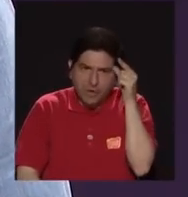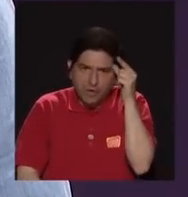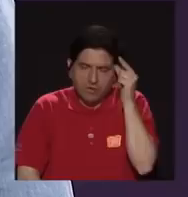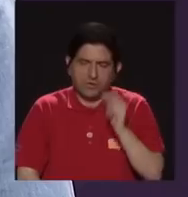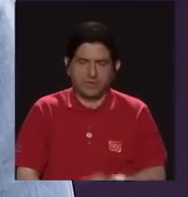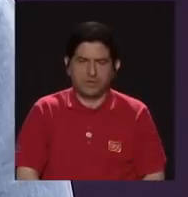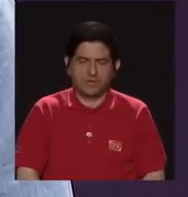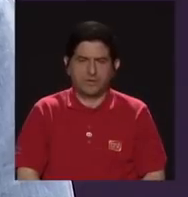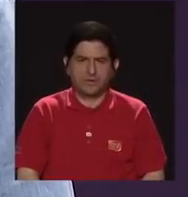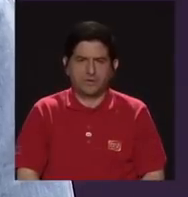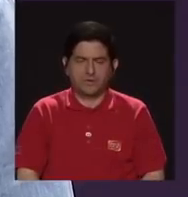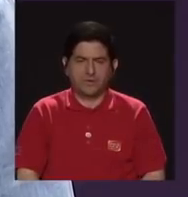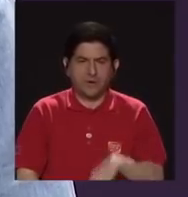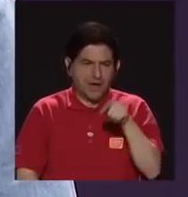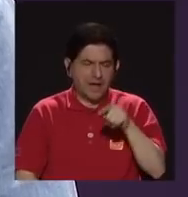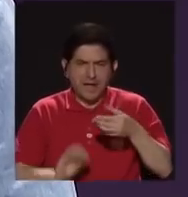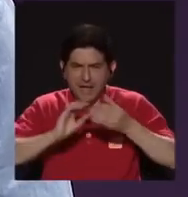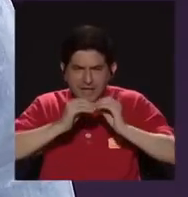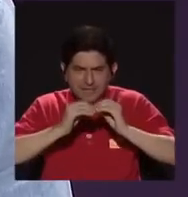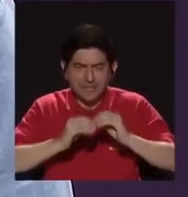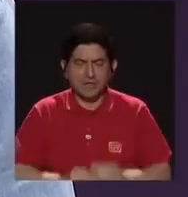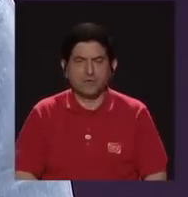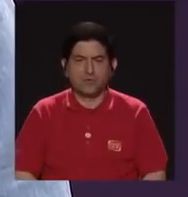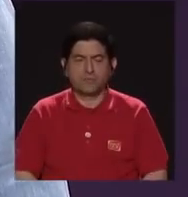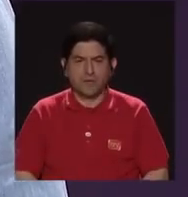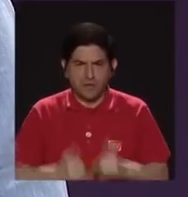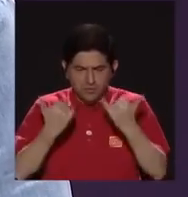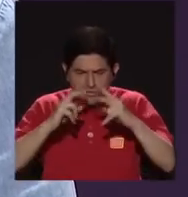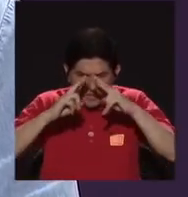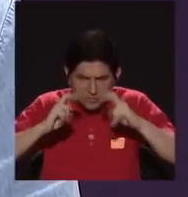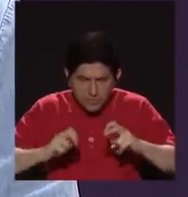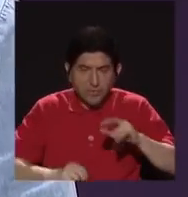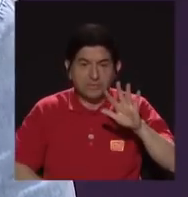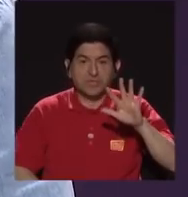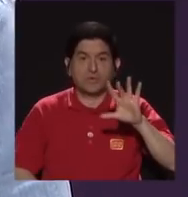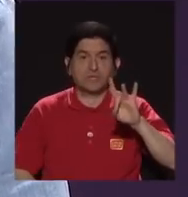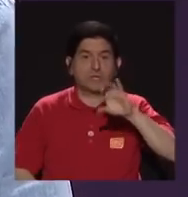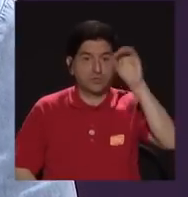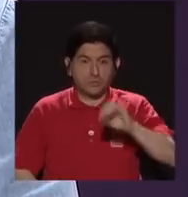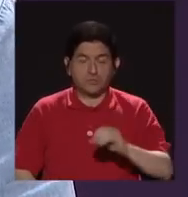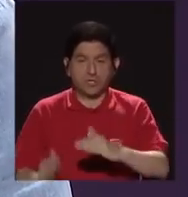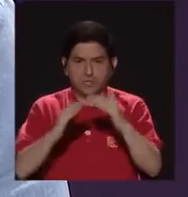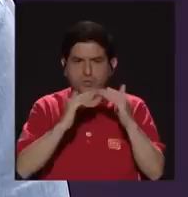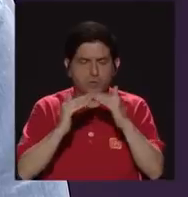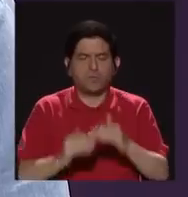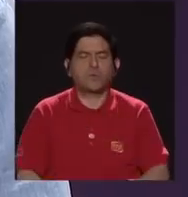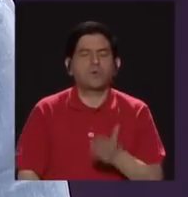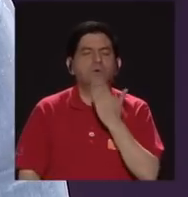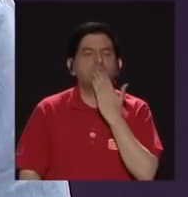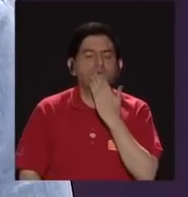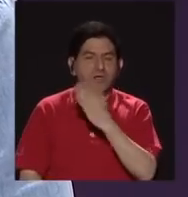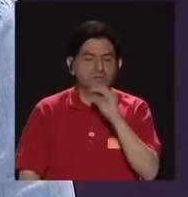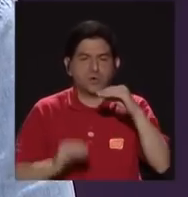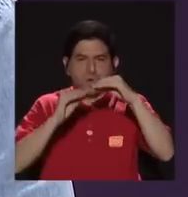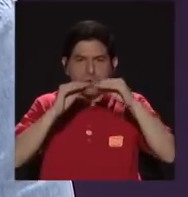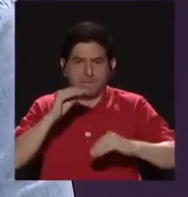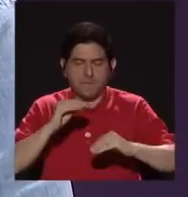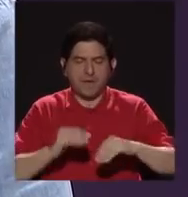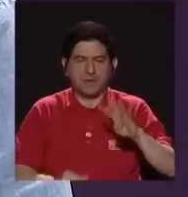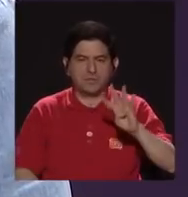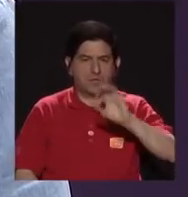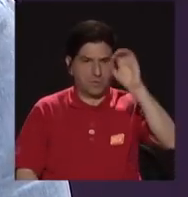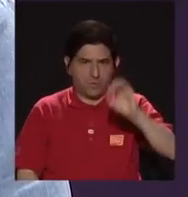desmenuzado el promedio, sube a 58% en población indígena y baja a menos de 40